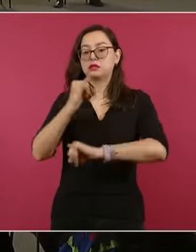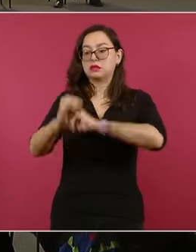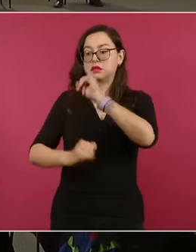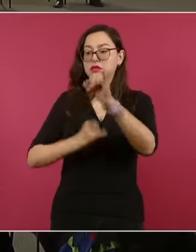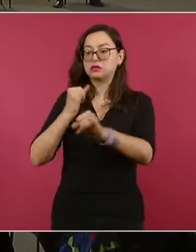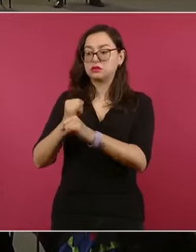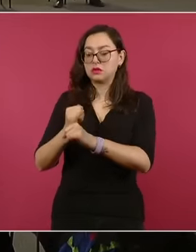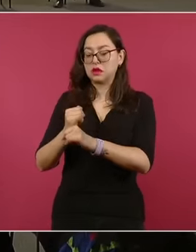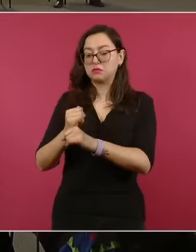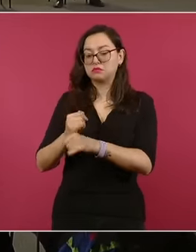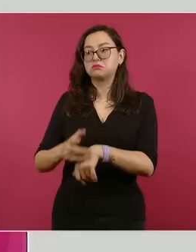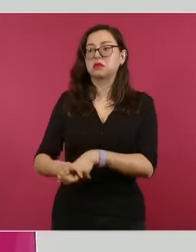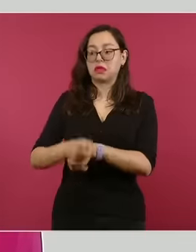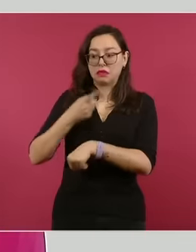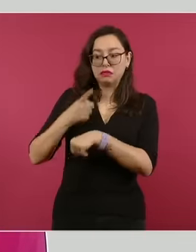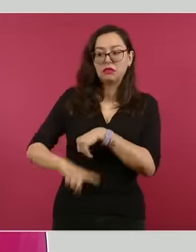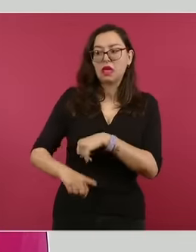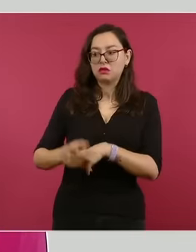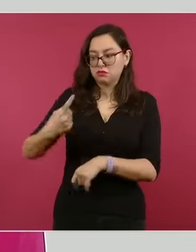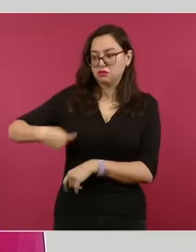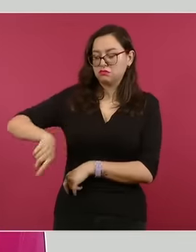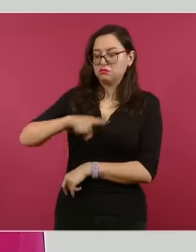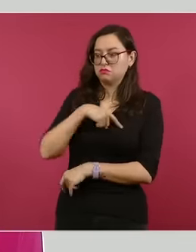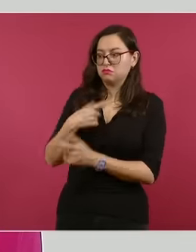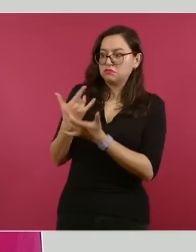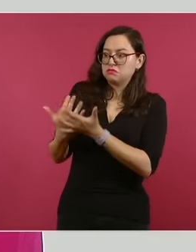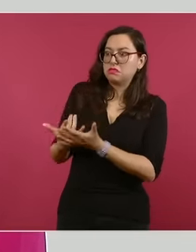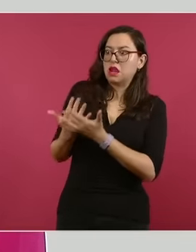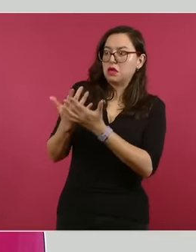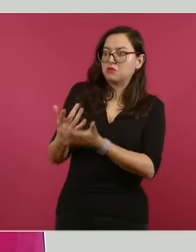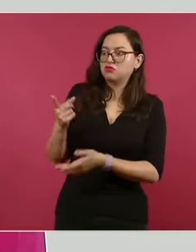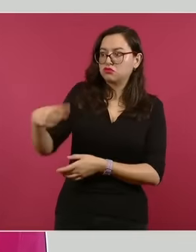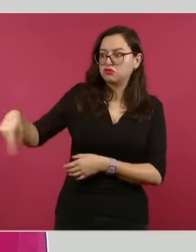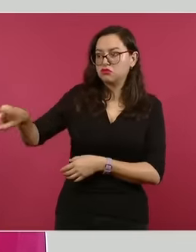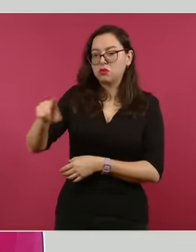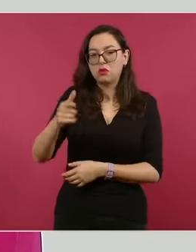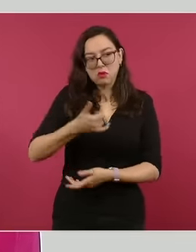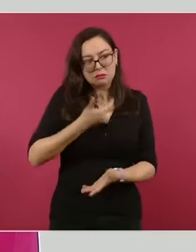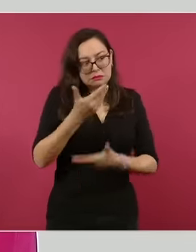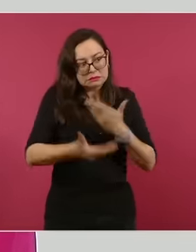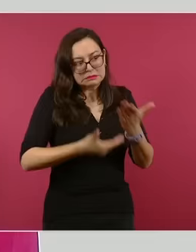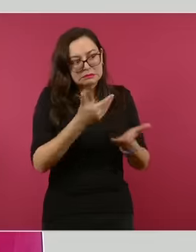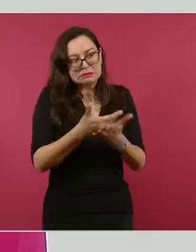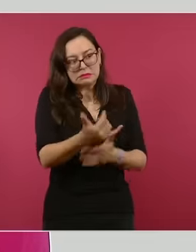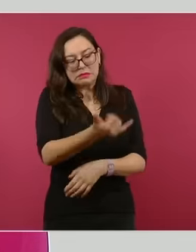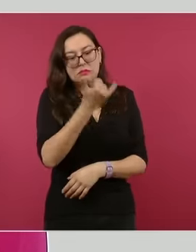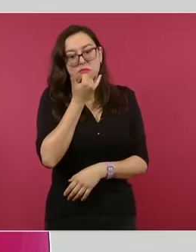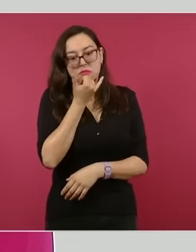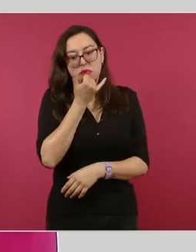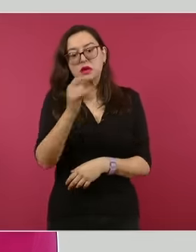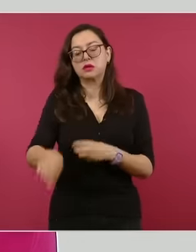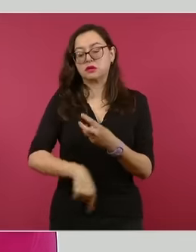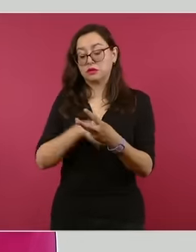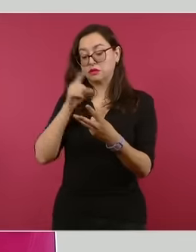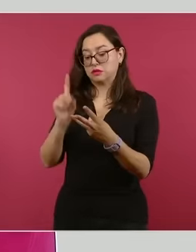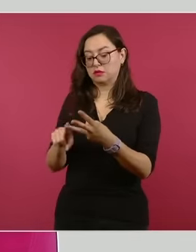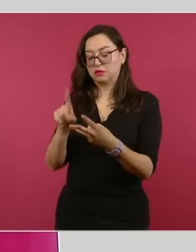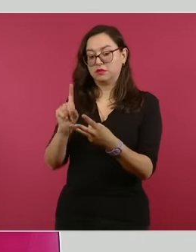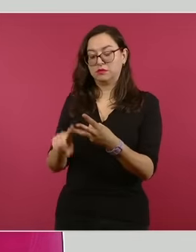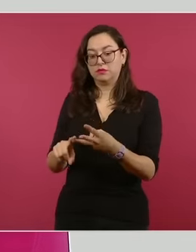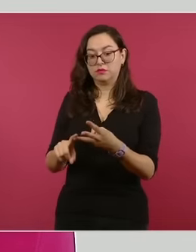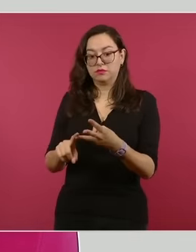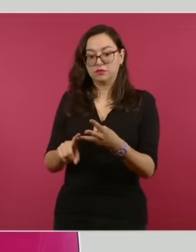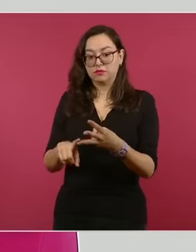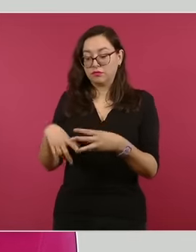reparación del daño moral infligido al Estado mexicano y a sus nacionales. Tercero, juzgar y declarar que en